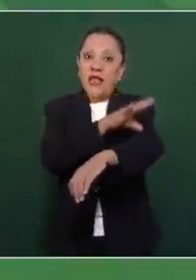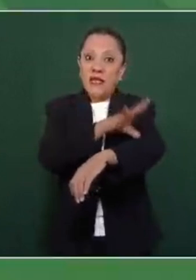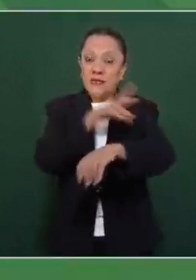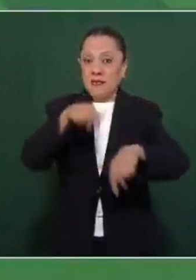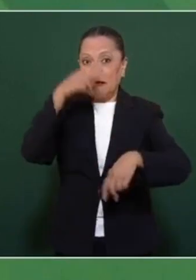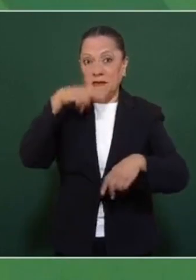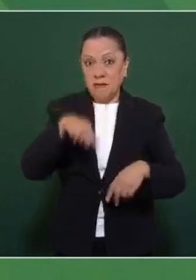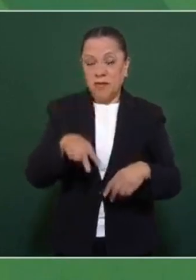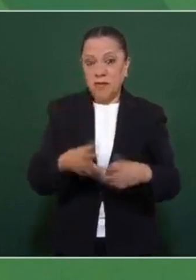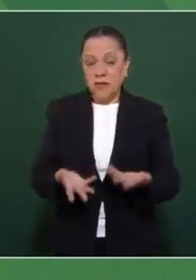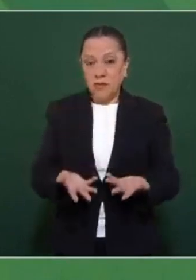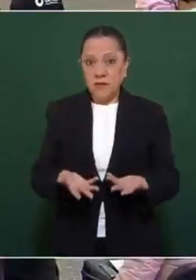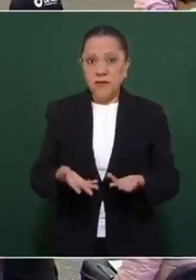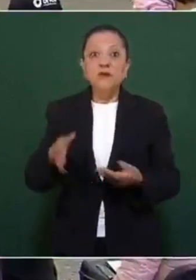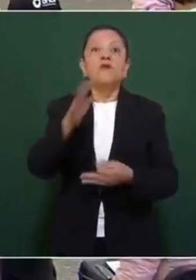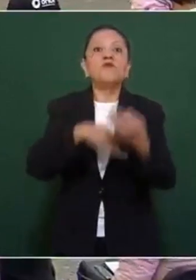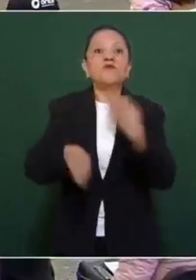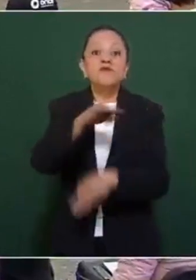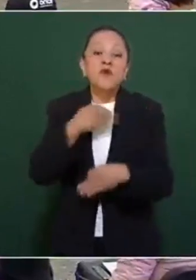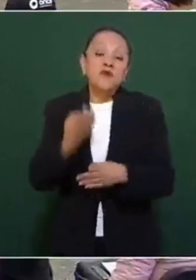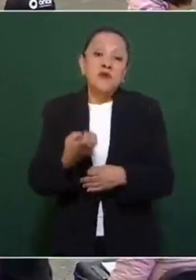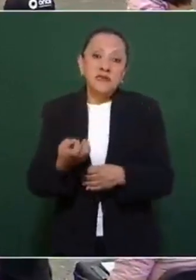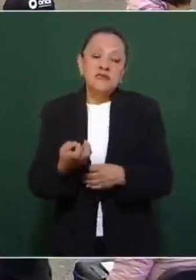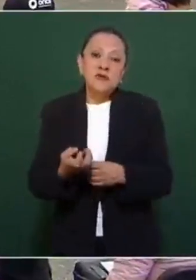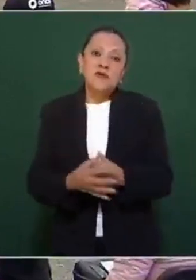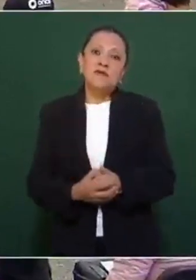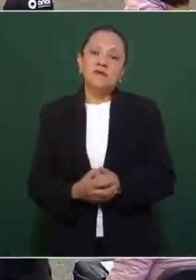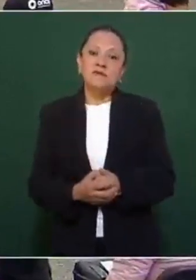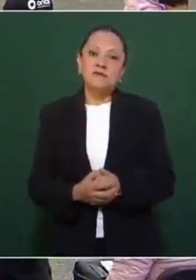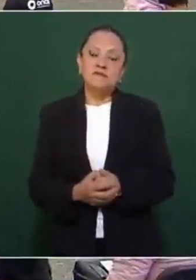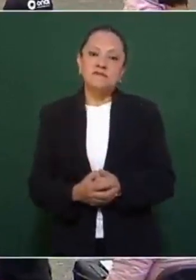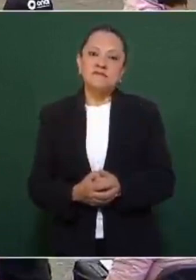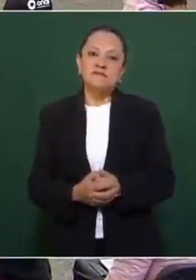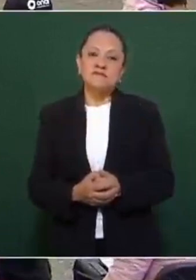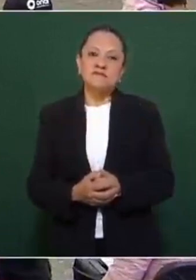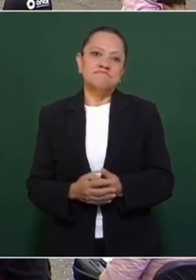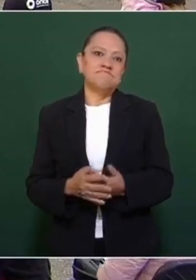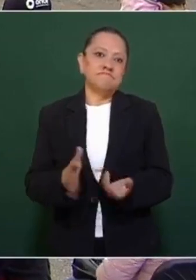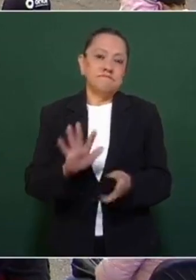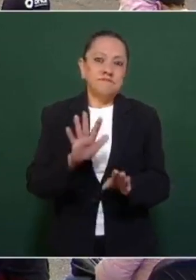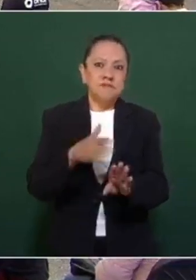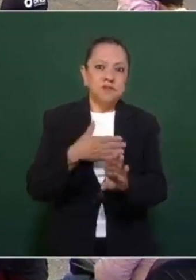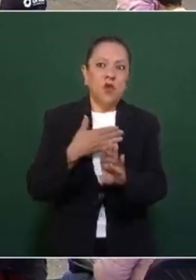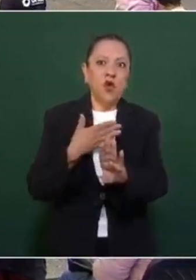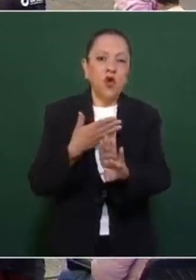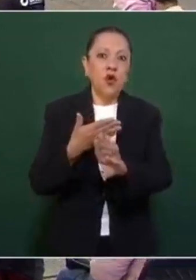Todo esto en contra del interés público,